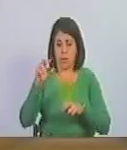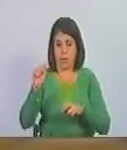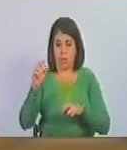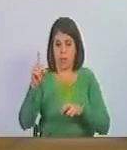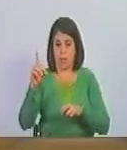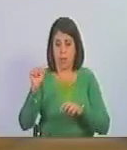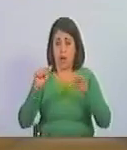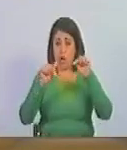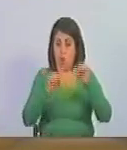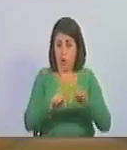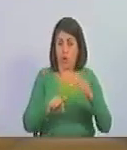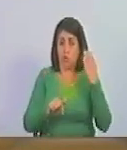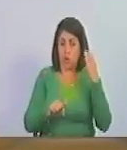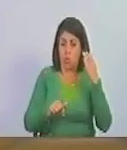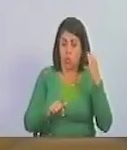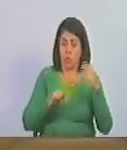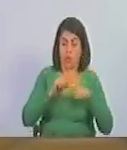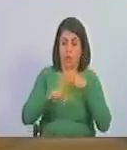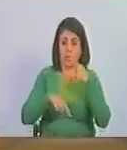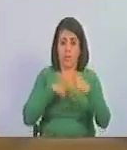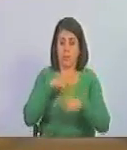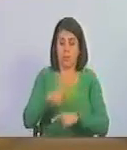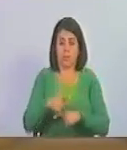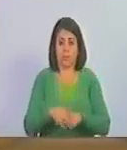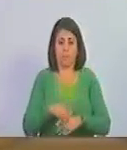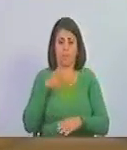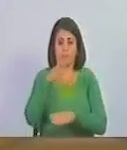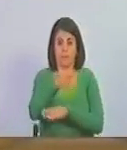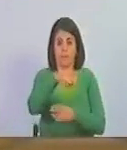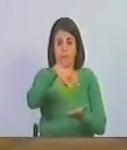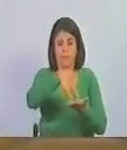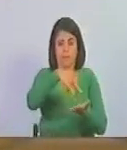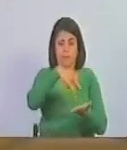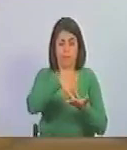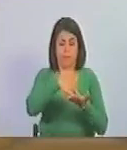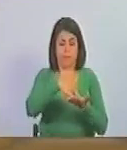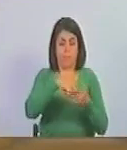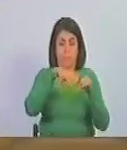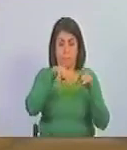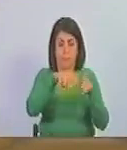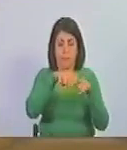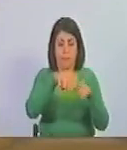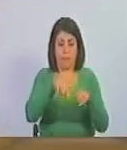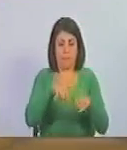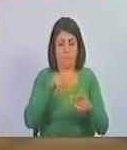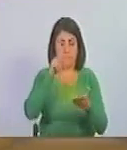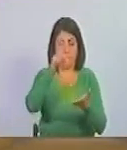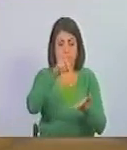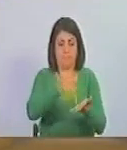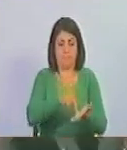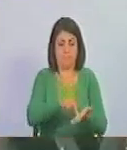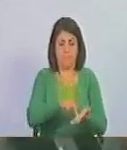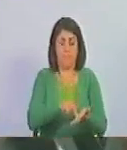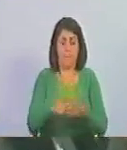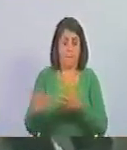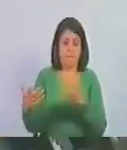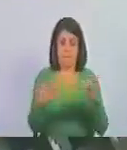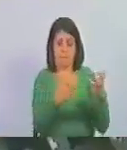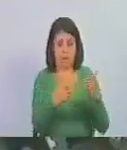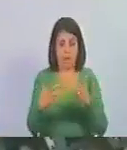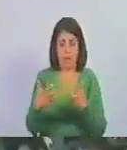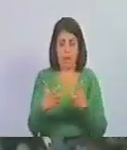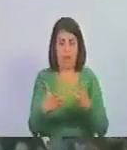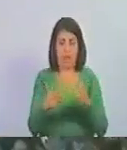se fue a Carabobo con esto llegamos a esta batalla naval